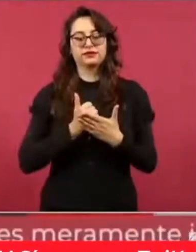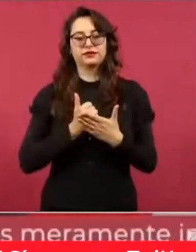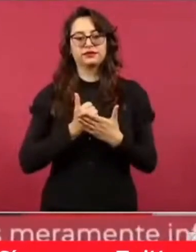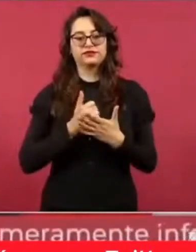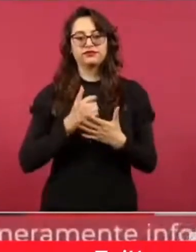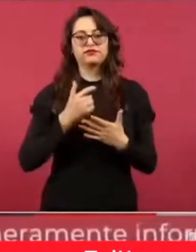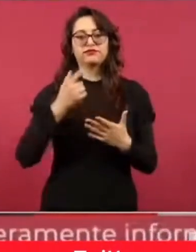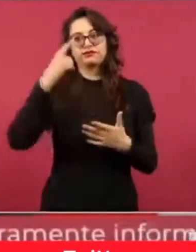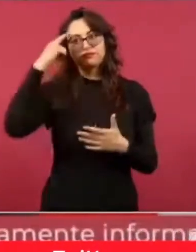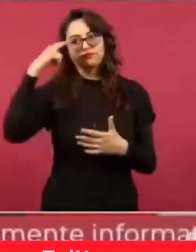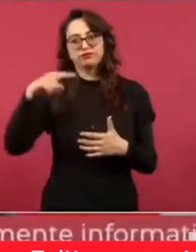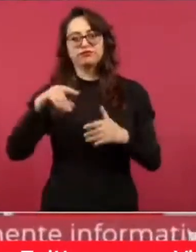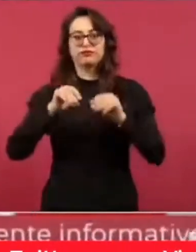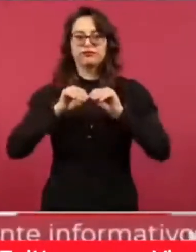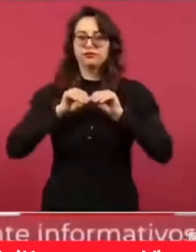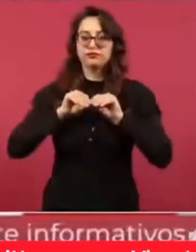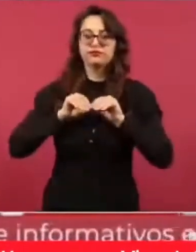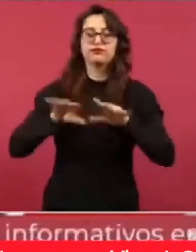indígenas,